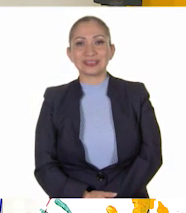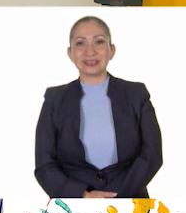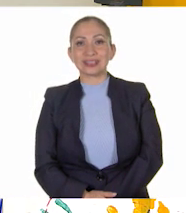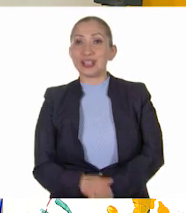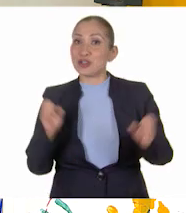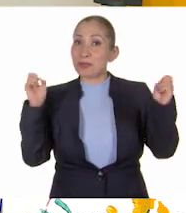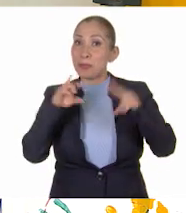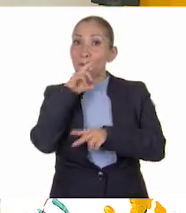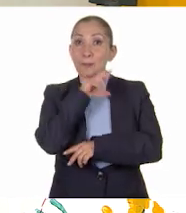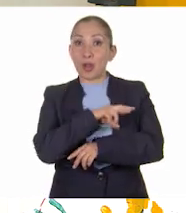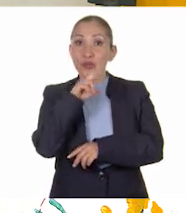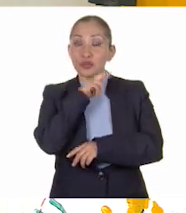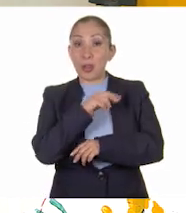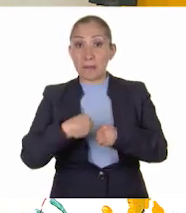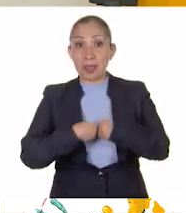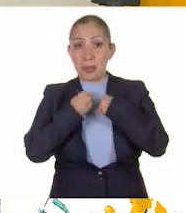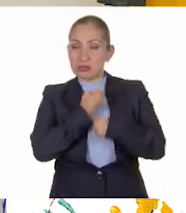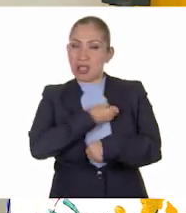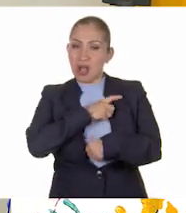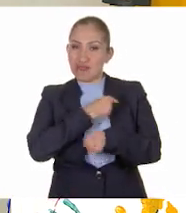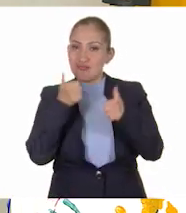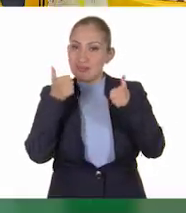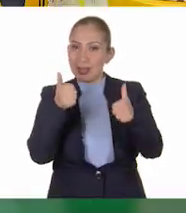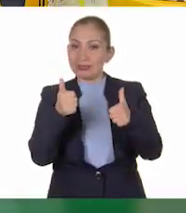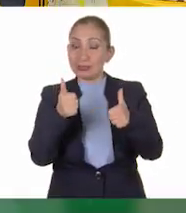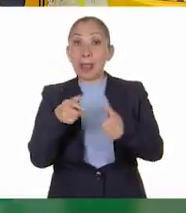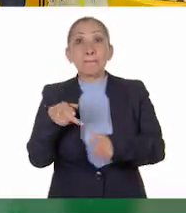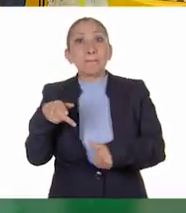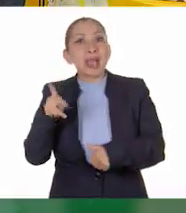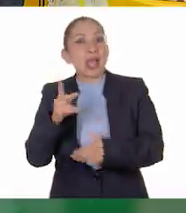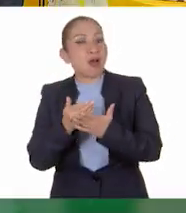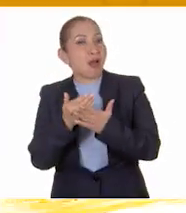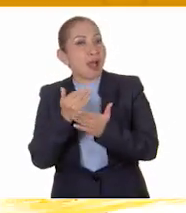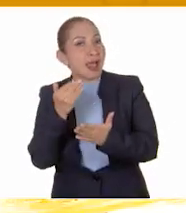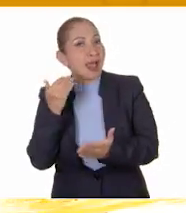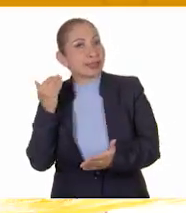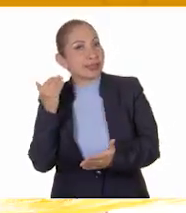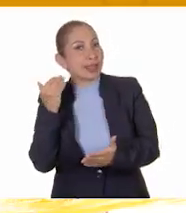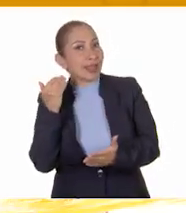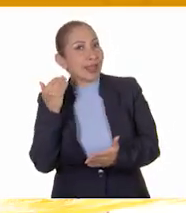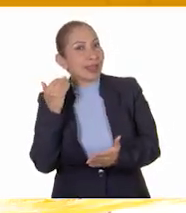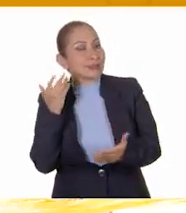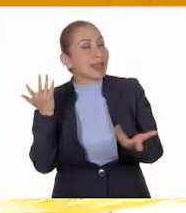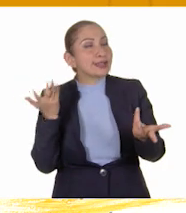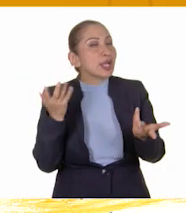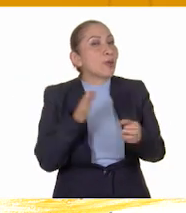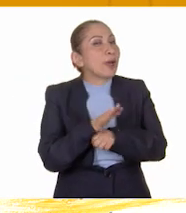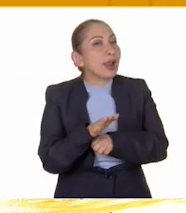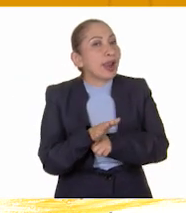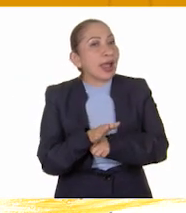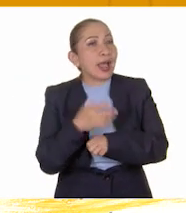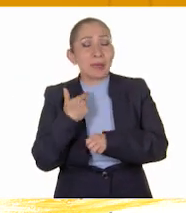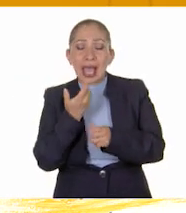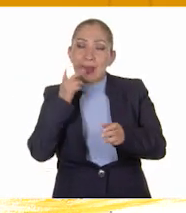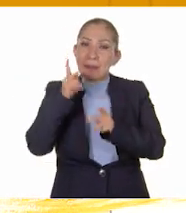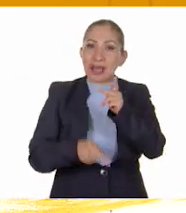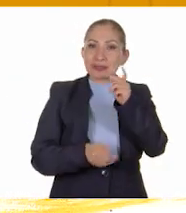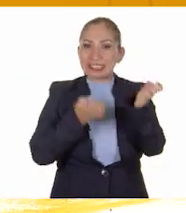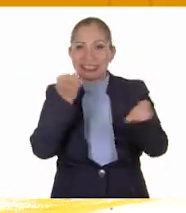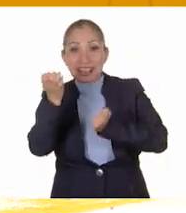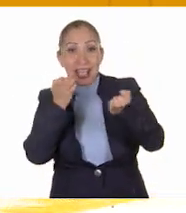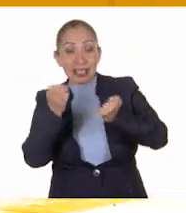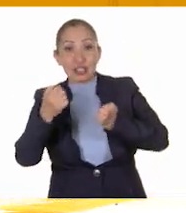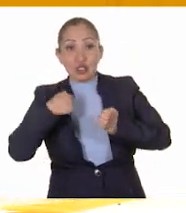Hasta pronto y vive saludablemente. Pero antes... ¿Qué vamos a hacer antes, Panchito? ¡Pausa activa!